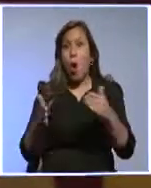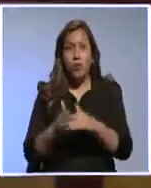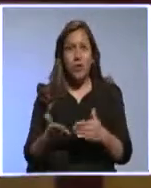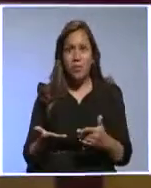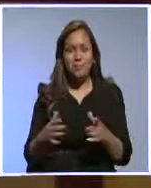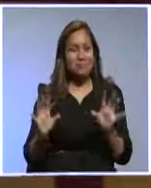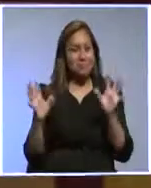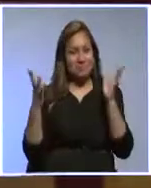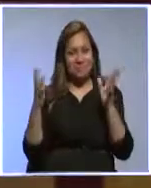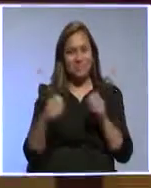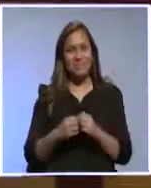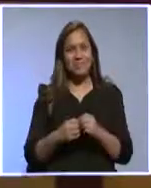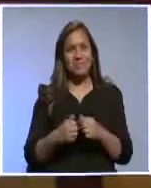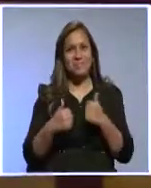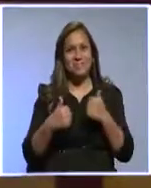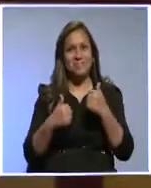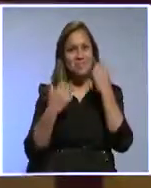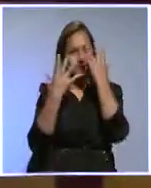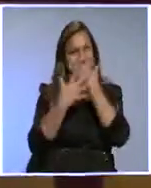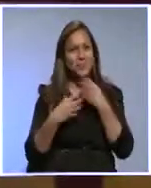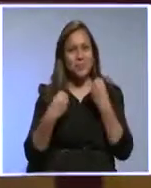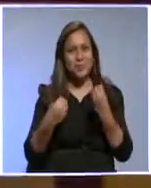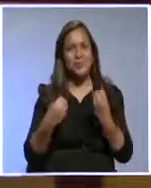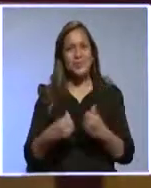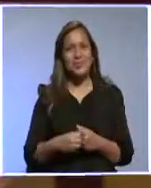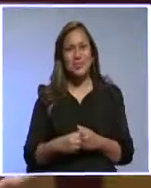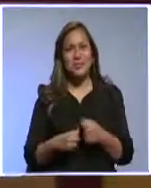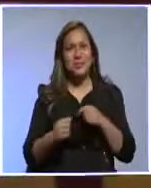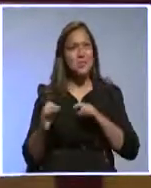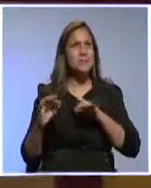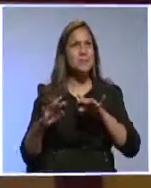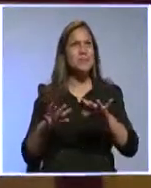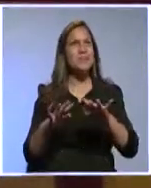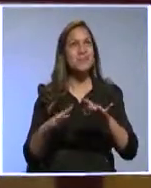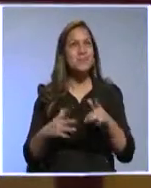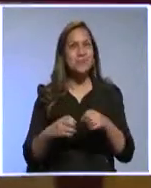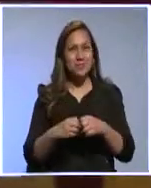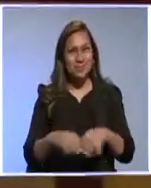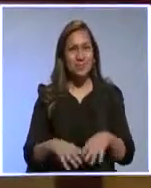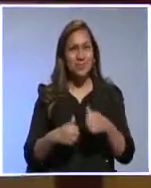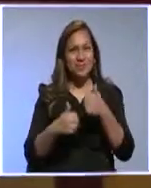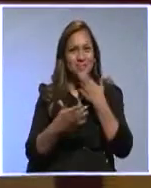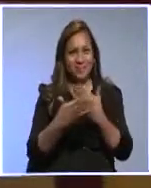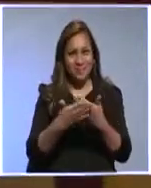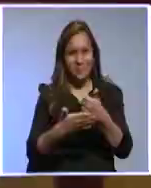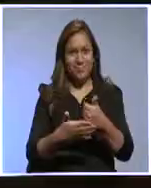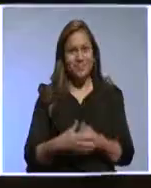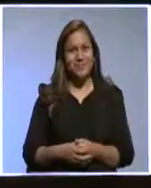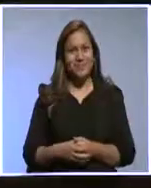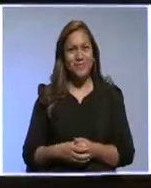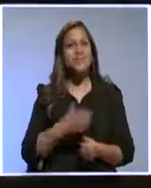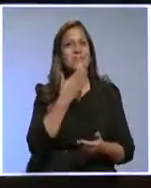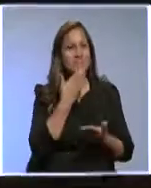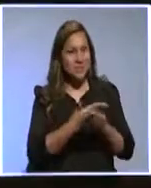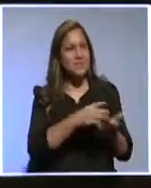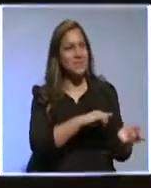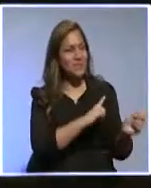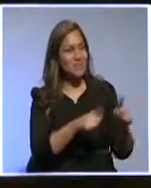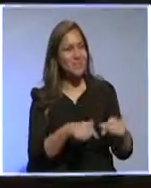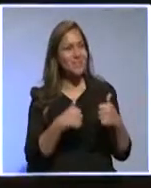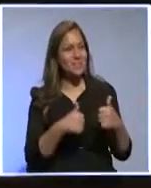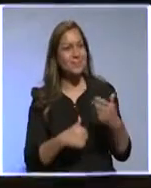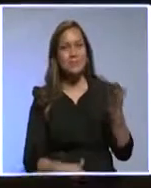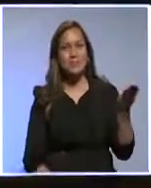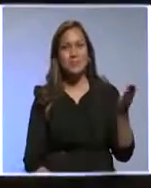las iglesias como están. es que si no han ido, realmente se lo están perdiendo. Gracias. Correcto, gracias por habernos acompañado. sido